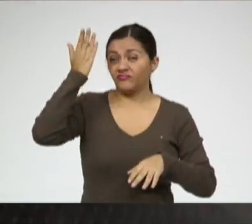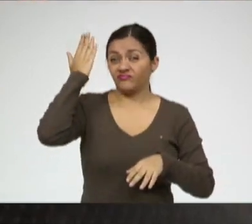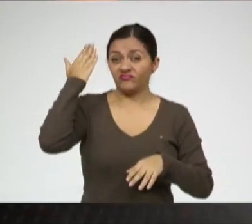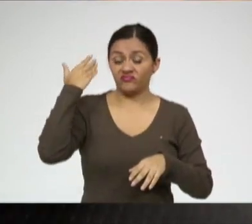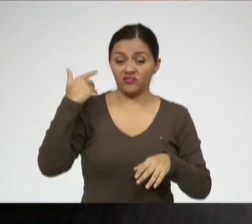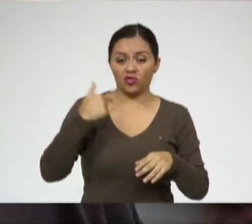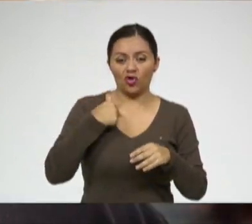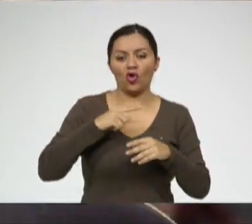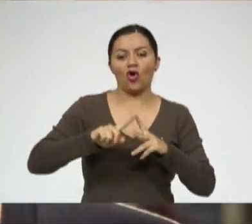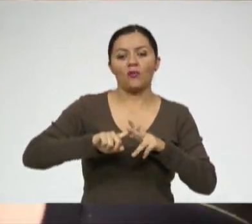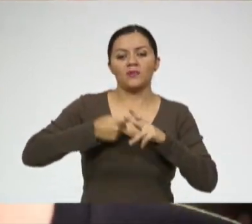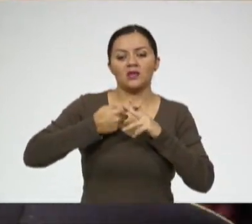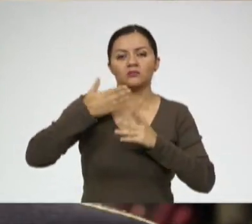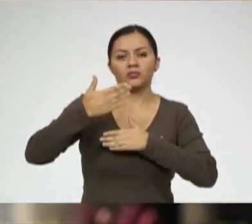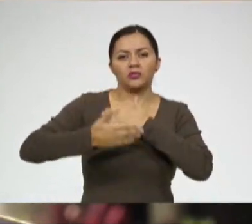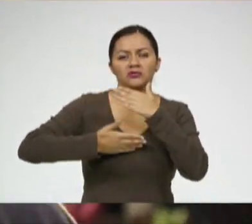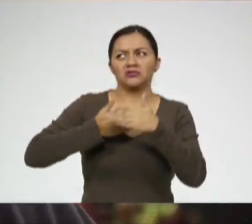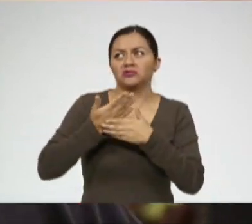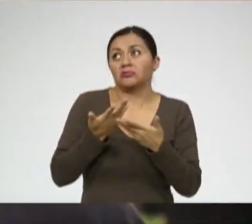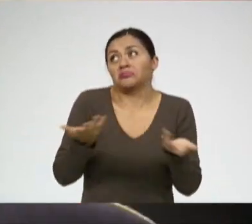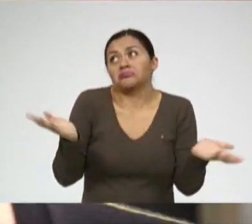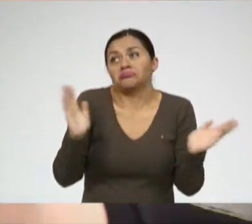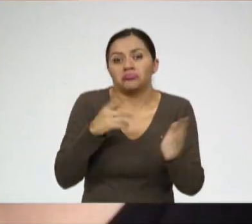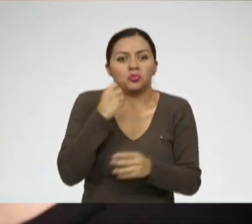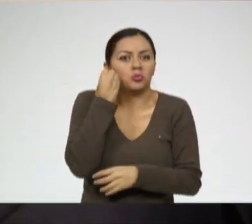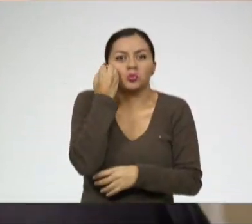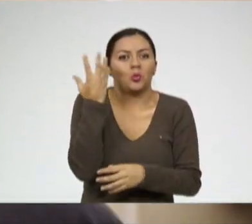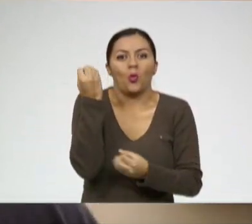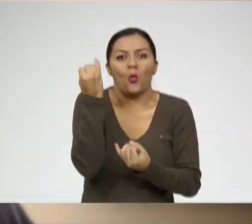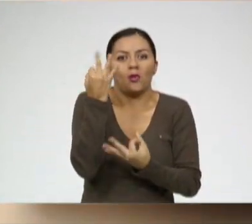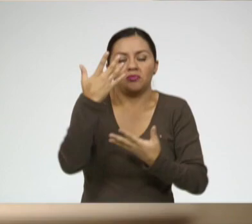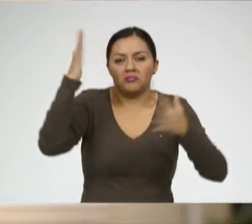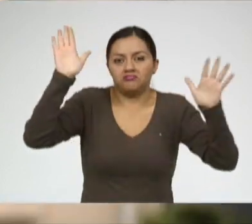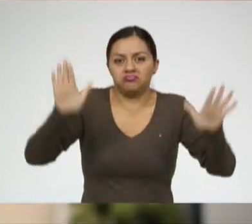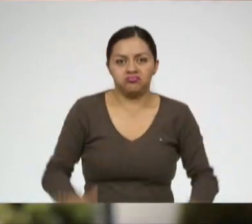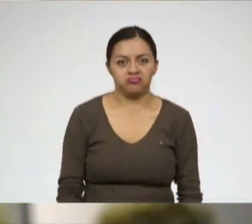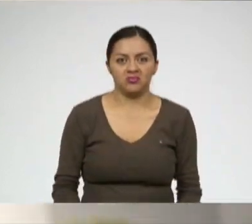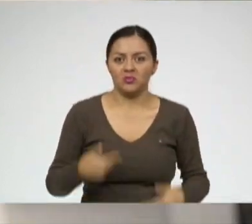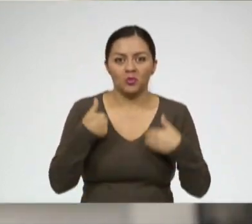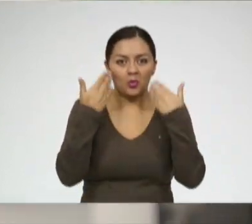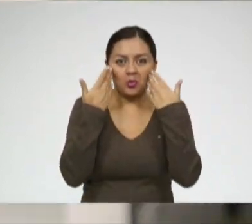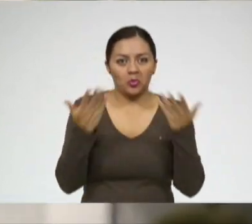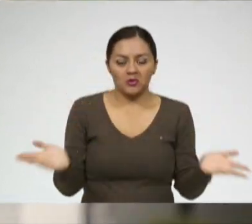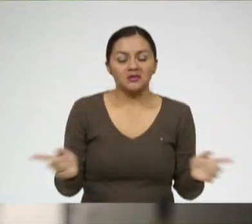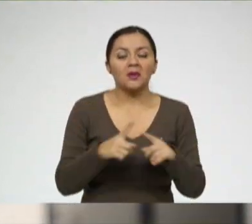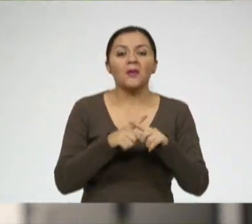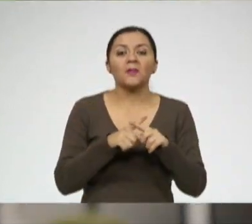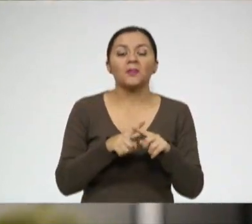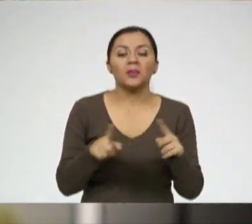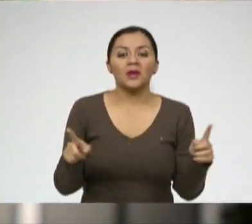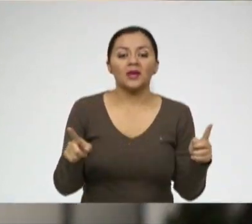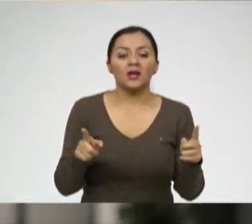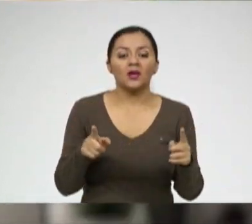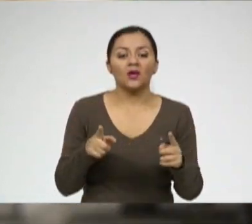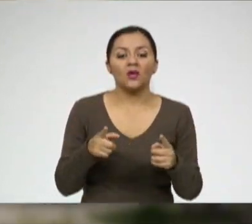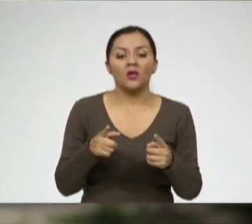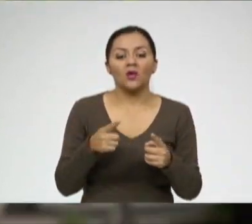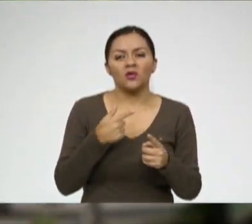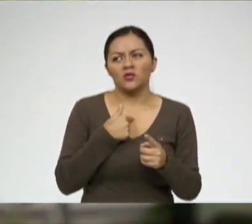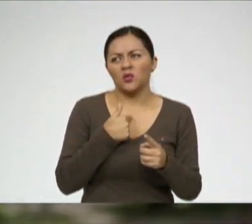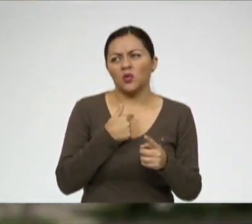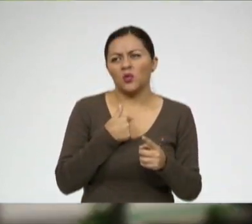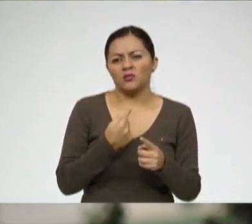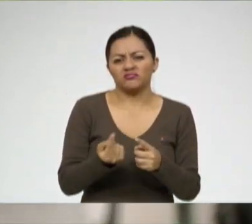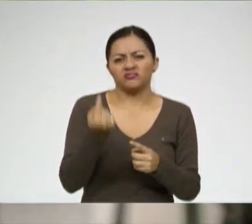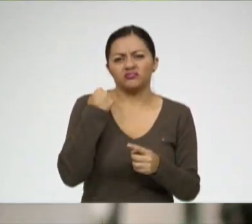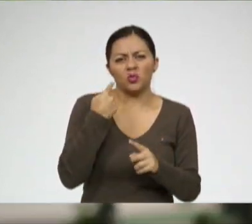bueno ya perdí la cuenta de cuánto he bajado pero digamos que por una cuestión de valores yo hasta